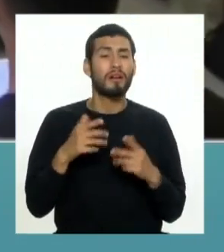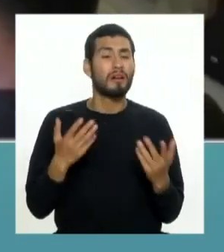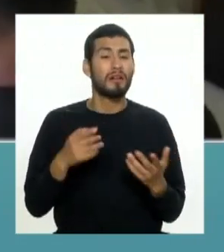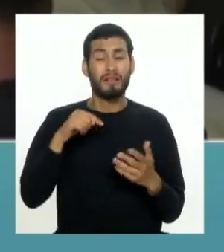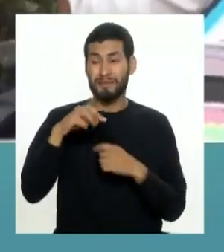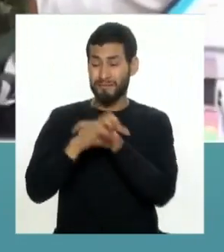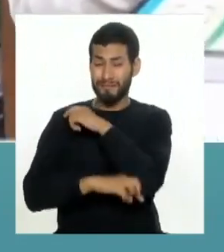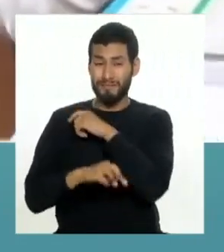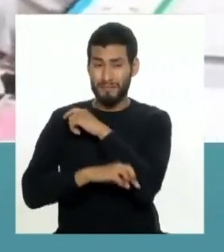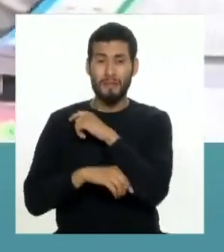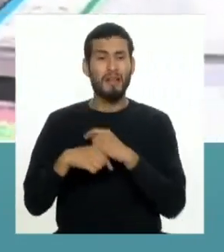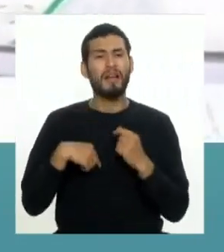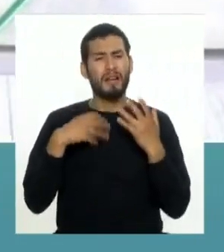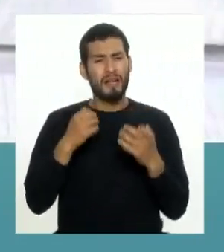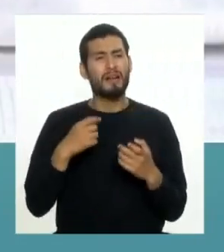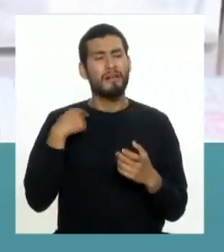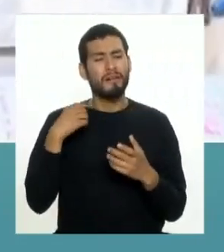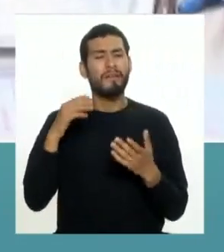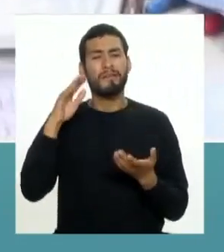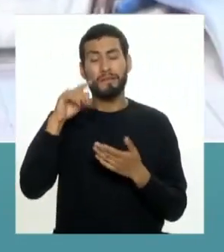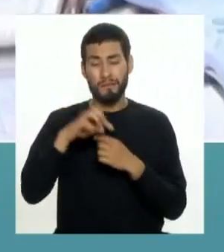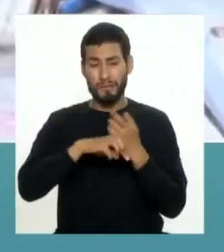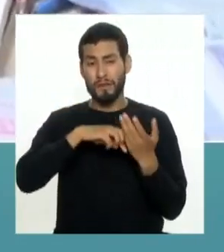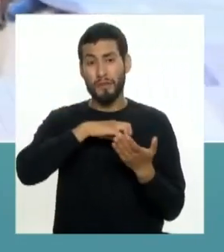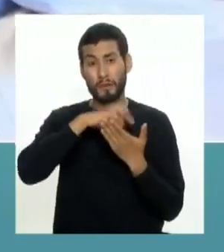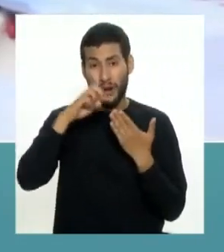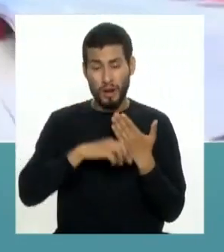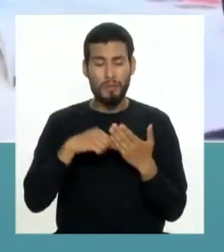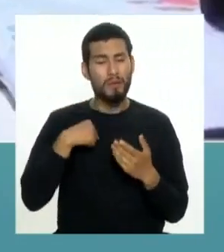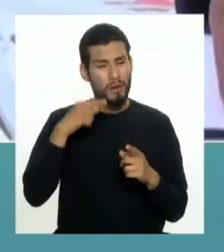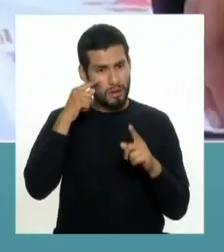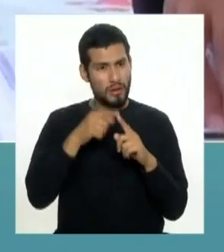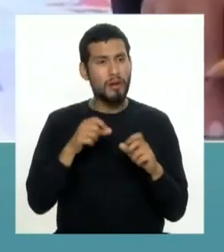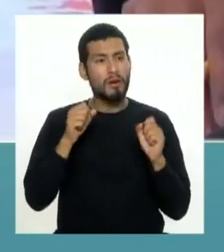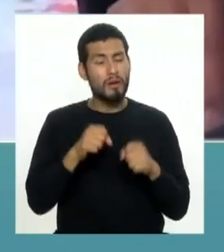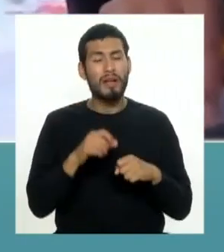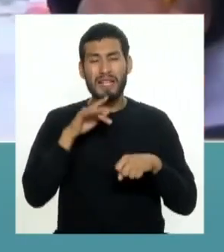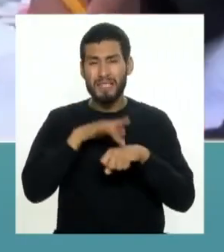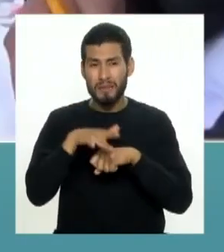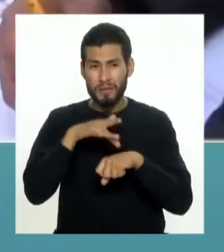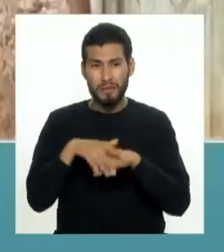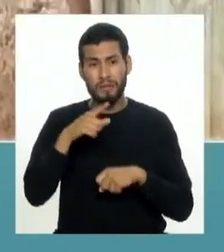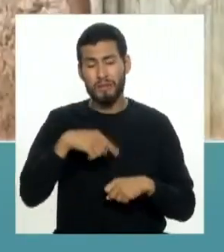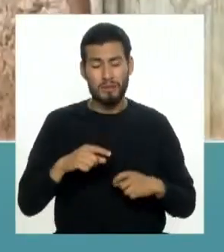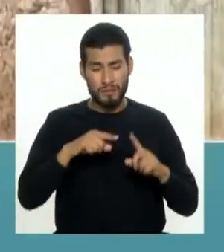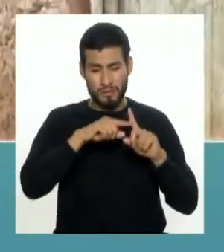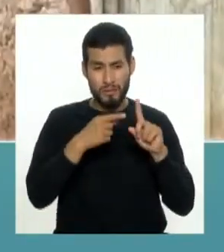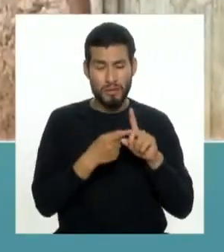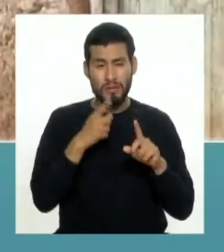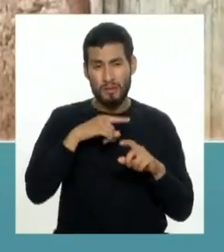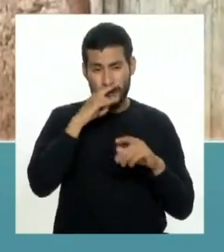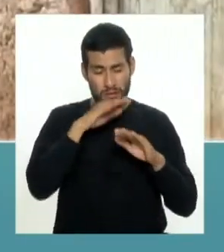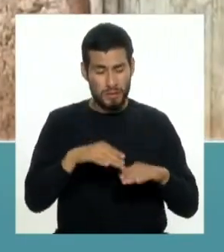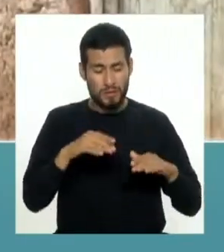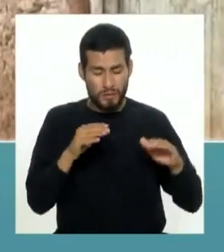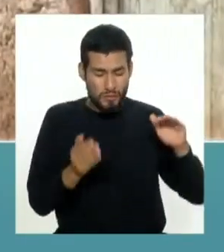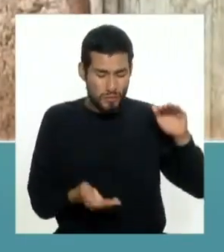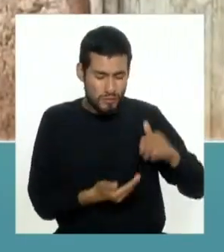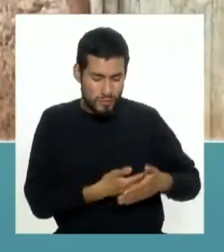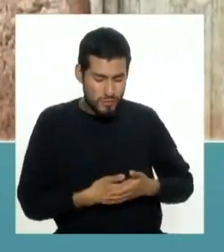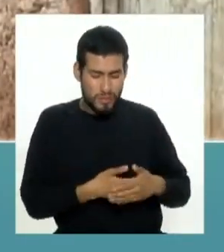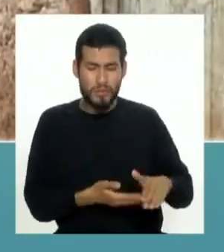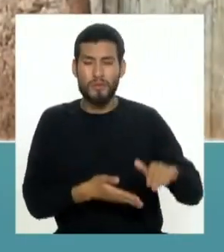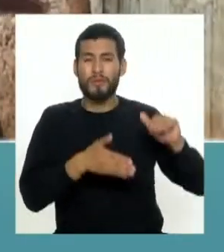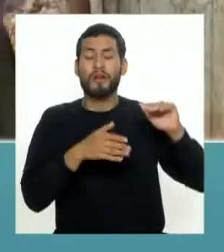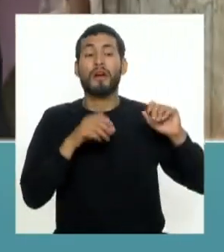tenemos en el país y queremos desde el programa Juntos justamente eso captar tempranamente a nuestras gestantes y a nuestros niños pequeñitos